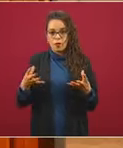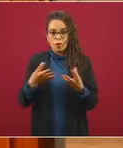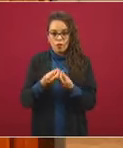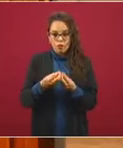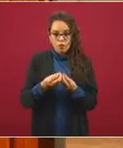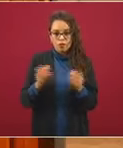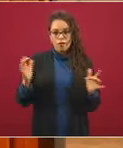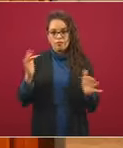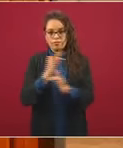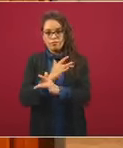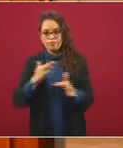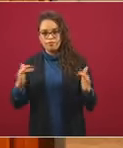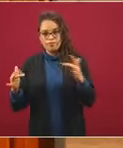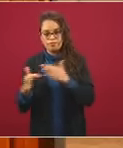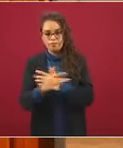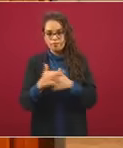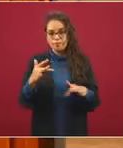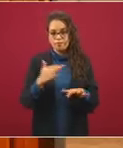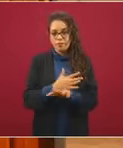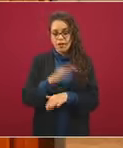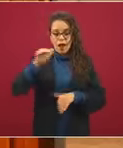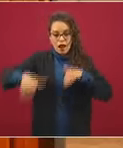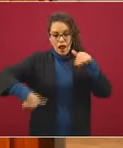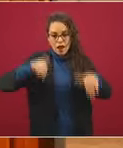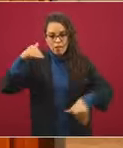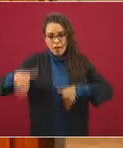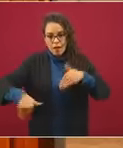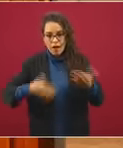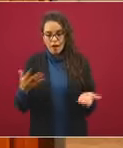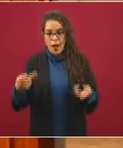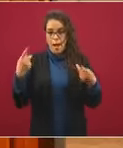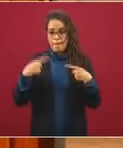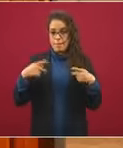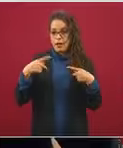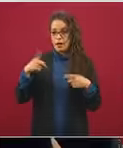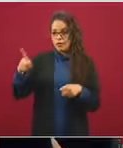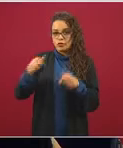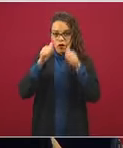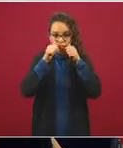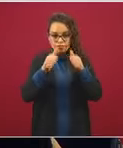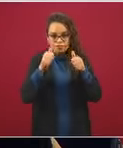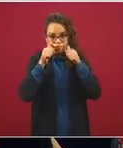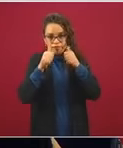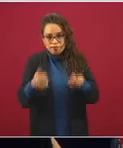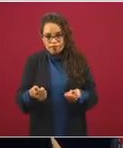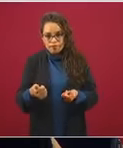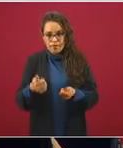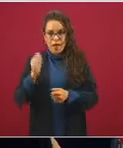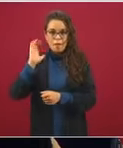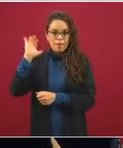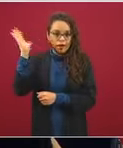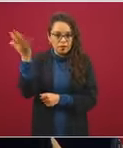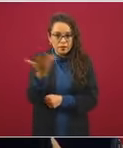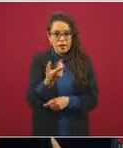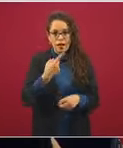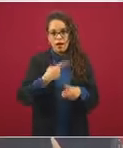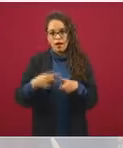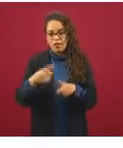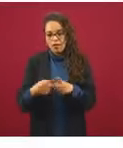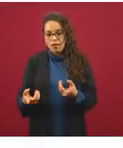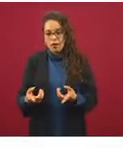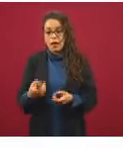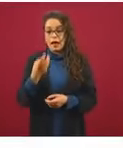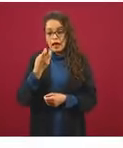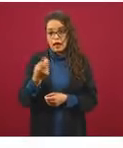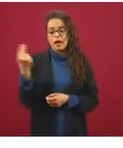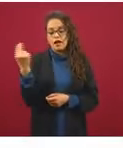las albercas, el personal que nos atiende, el personal que tan amable nos atiende, nos lleva alimentos, nos lleva bebidas, deberán